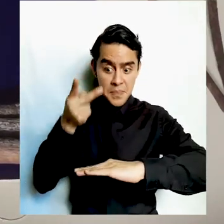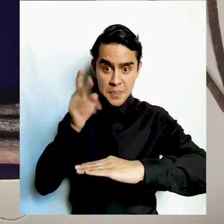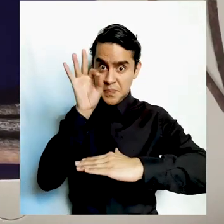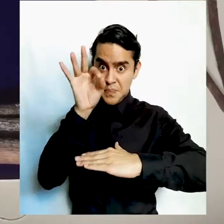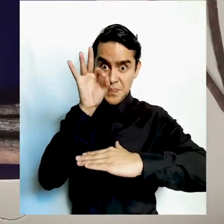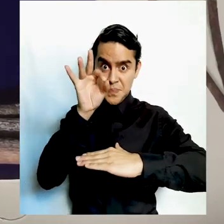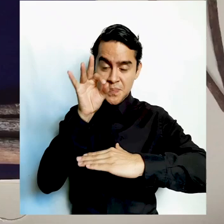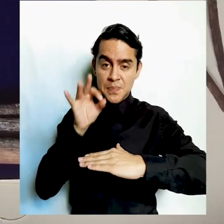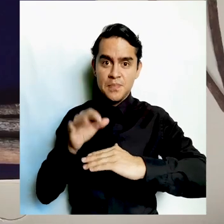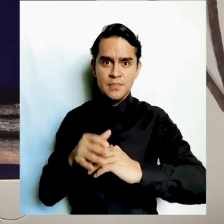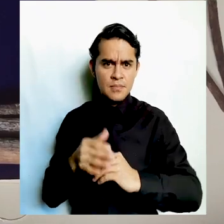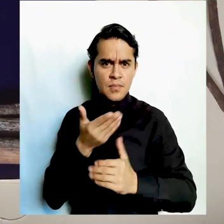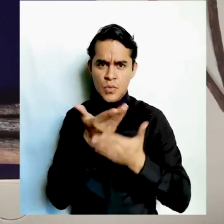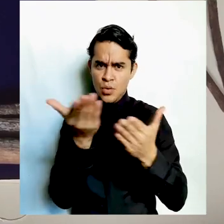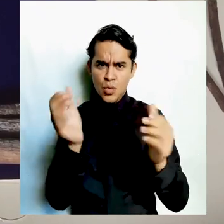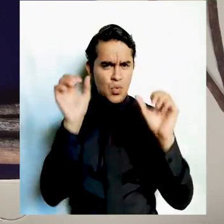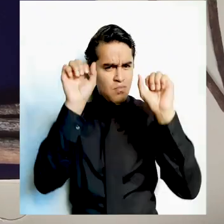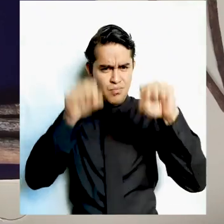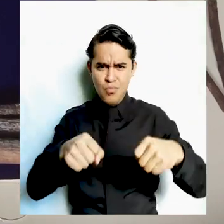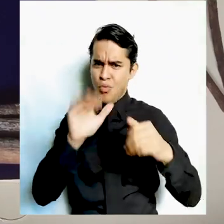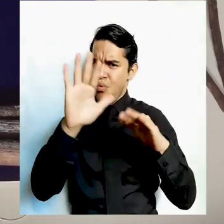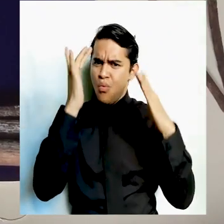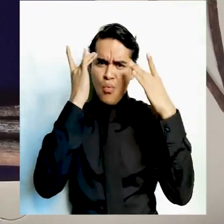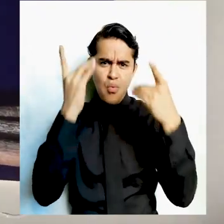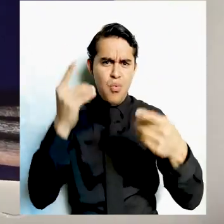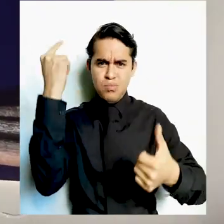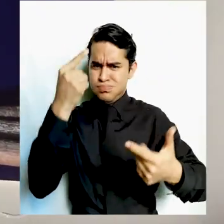Tú puedes añadir cuantas ramitas quieras.